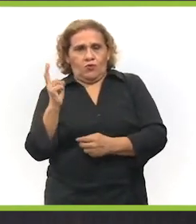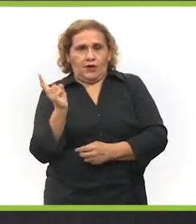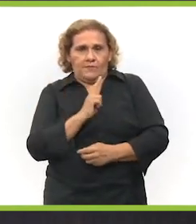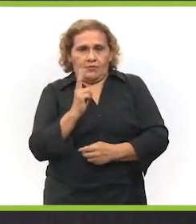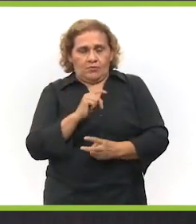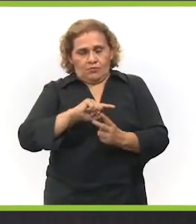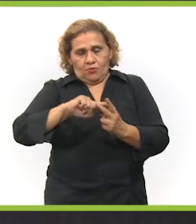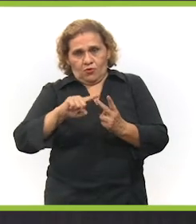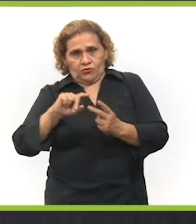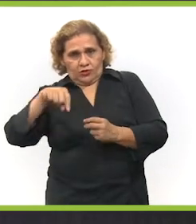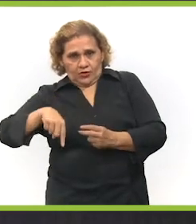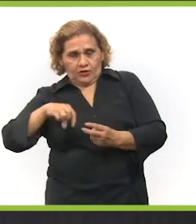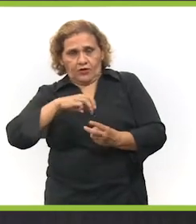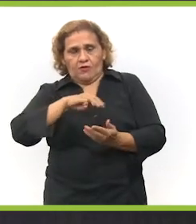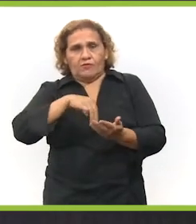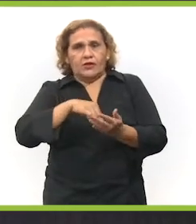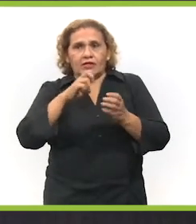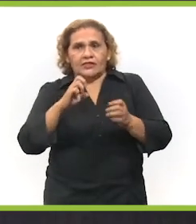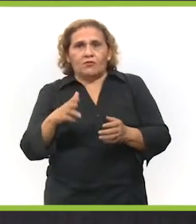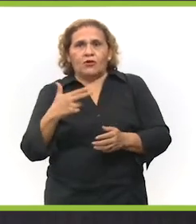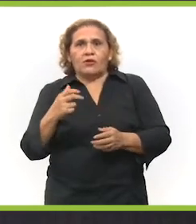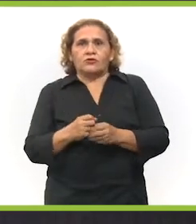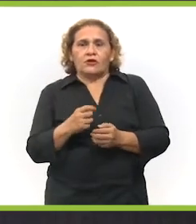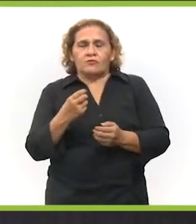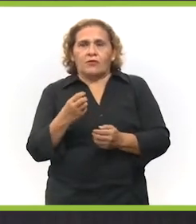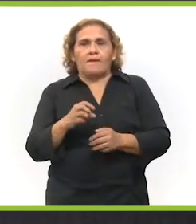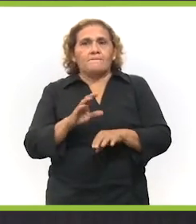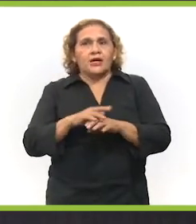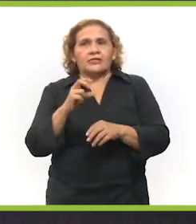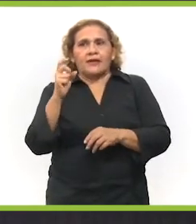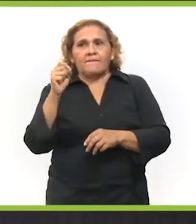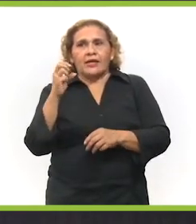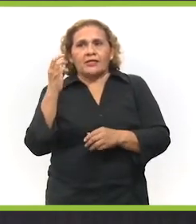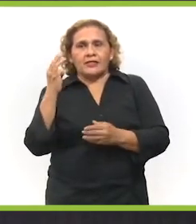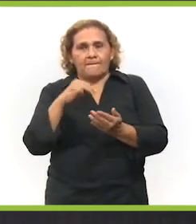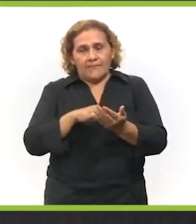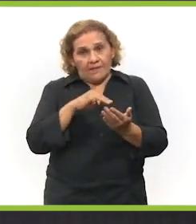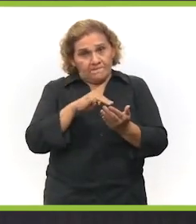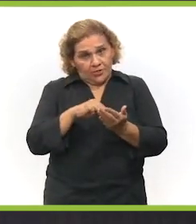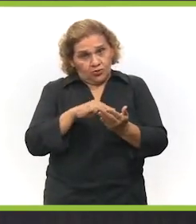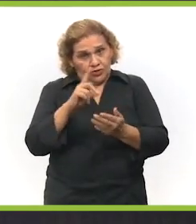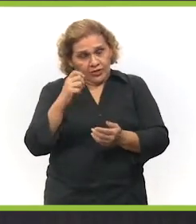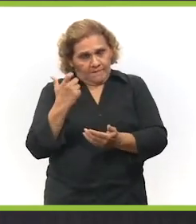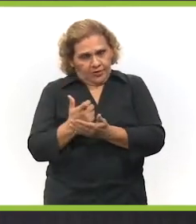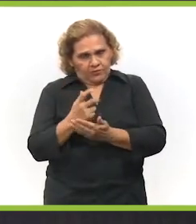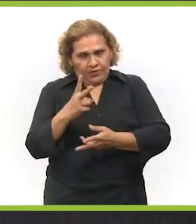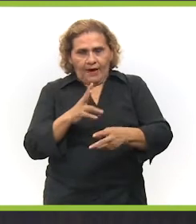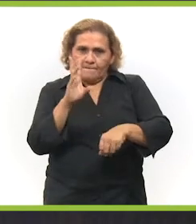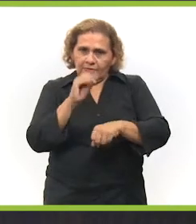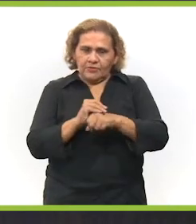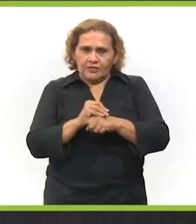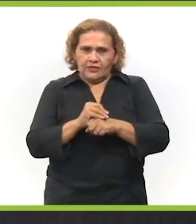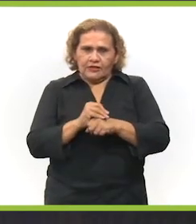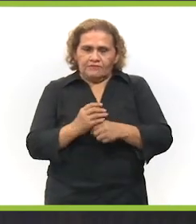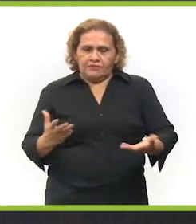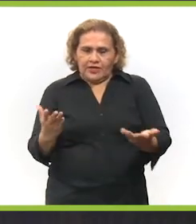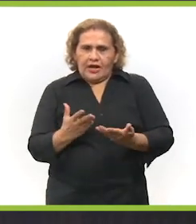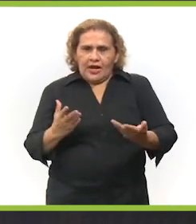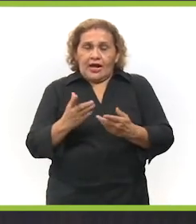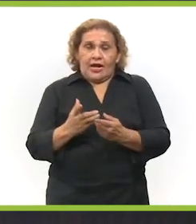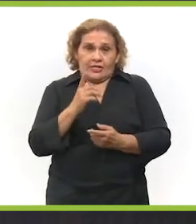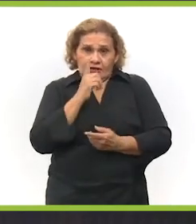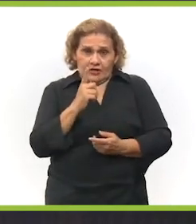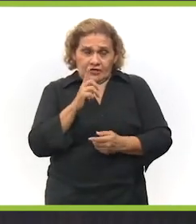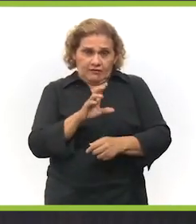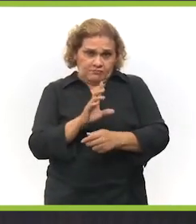combinado en Yucatán, una en Valladolid, otra aquí en la ciudad de Mérida, estamos hablando de una inversión de más de 20 mil millones de pesos, que va a venir a